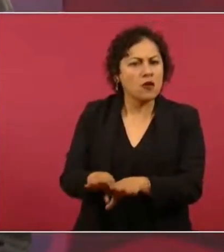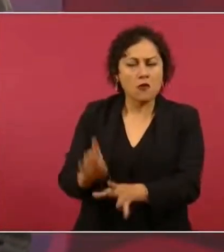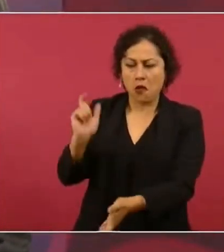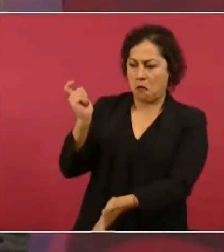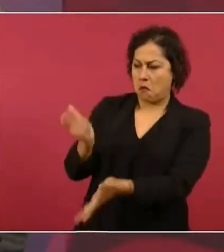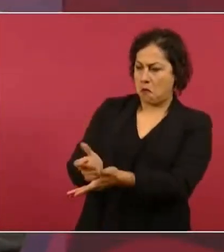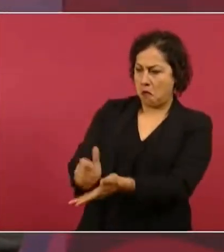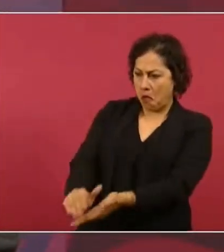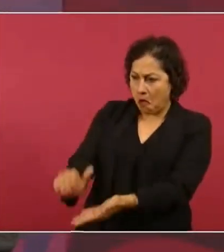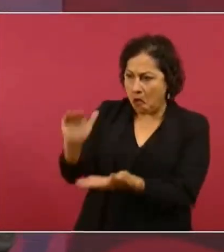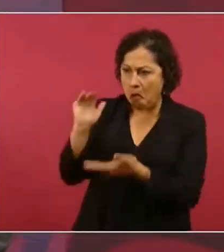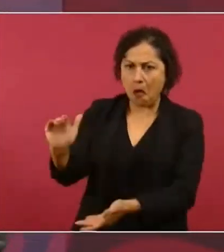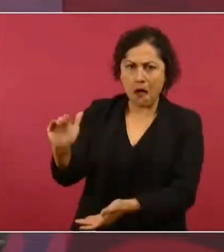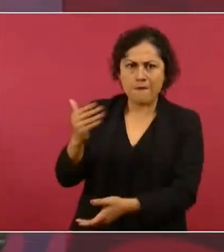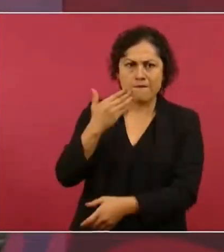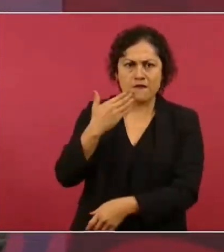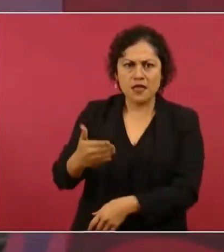amparados,